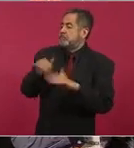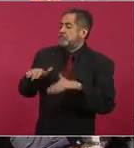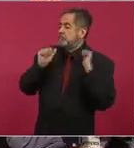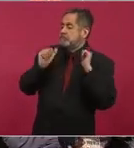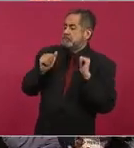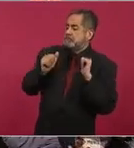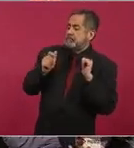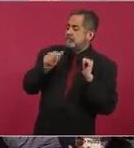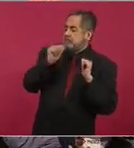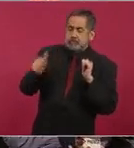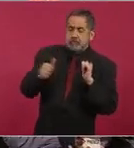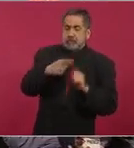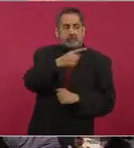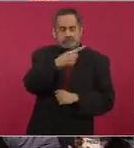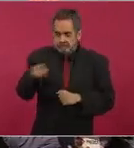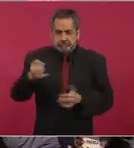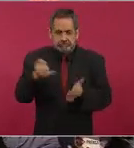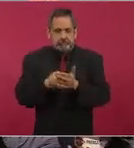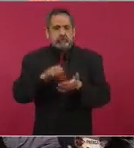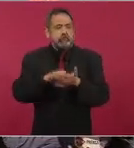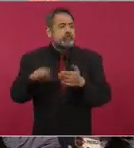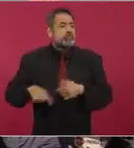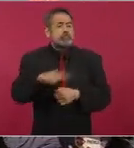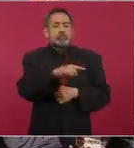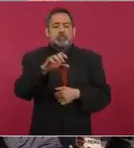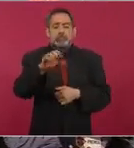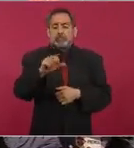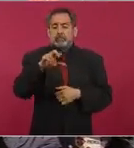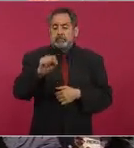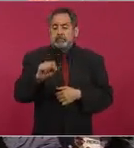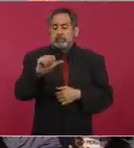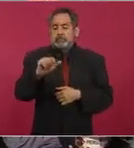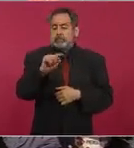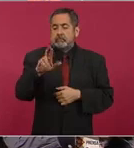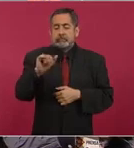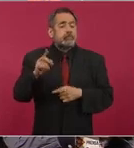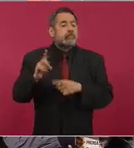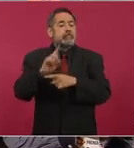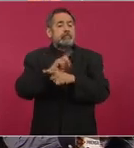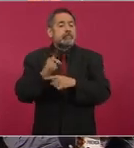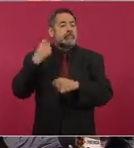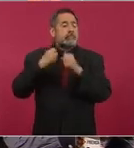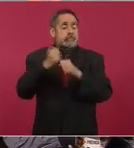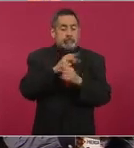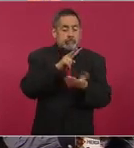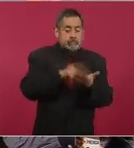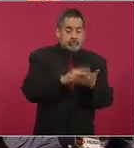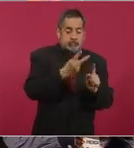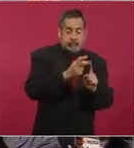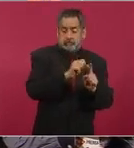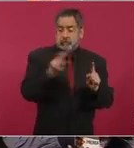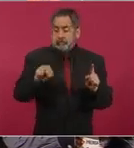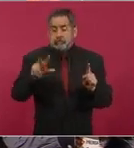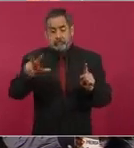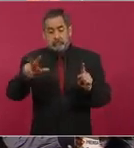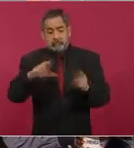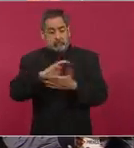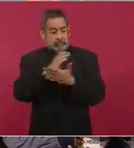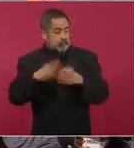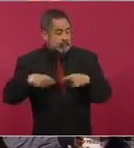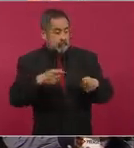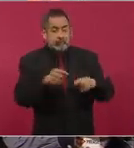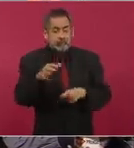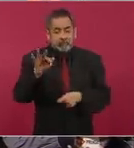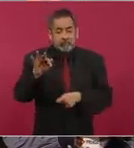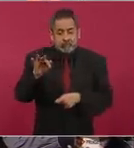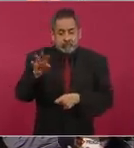Entre ellos, el publicista Carlos Salasraqui recibió desde 2002 hasta 2018 contratos que ascienden a 49